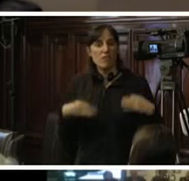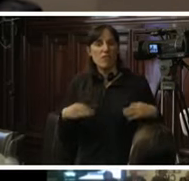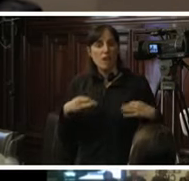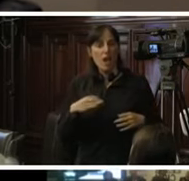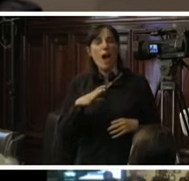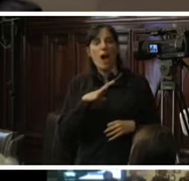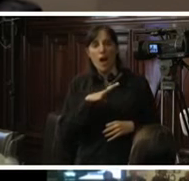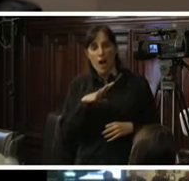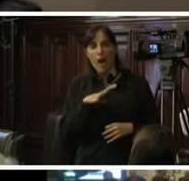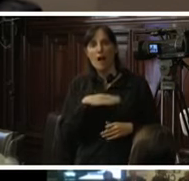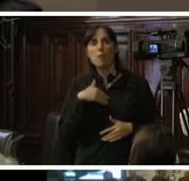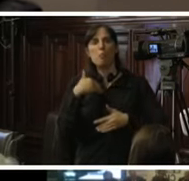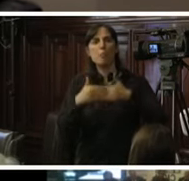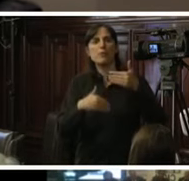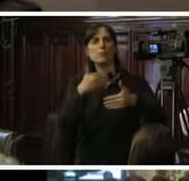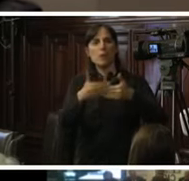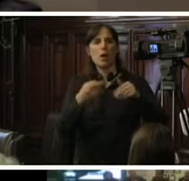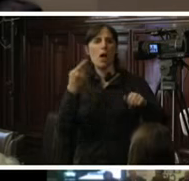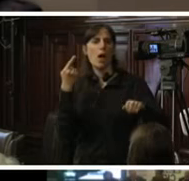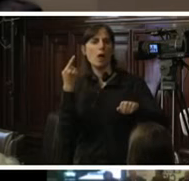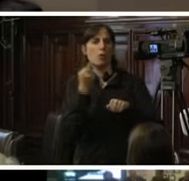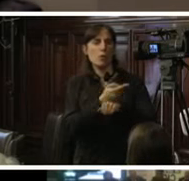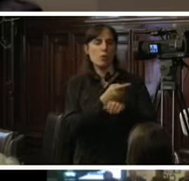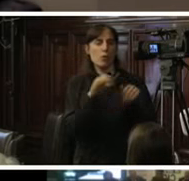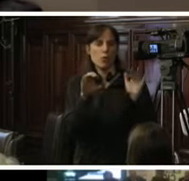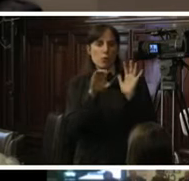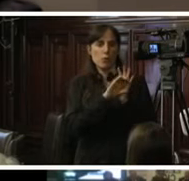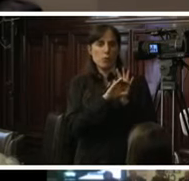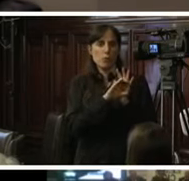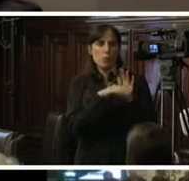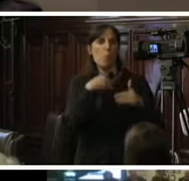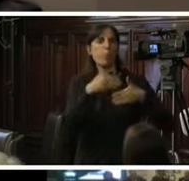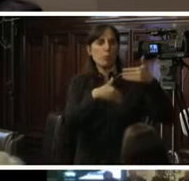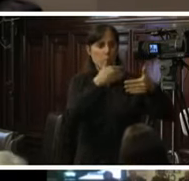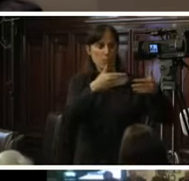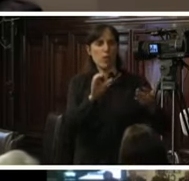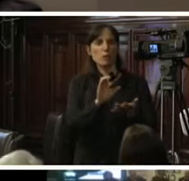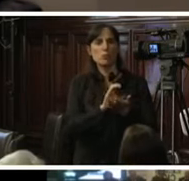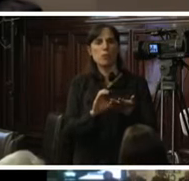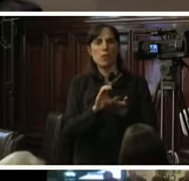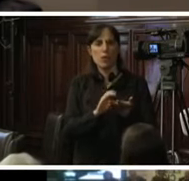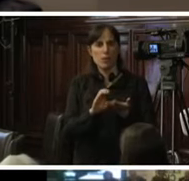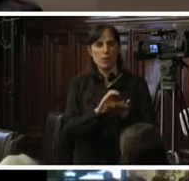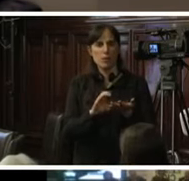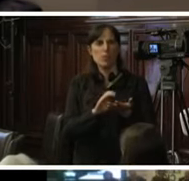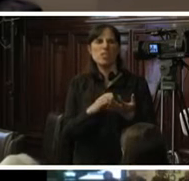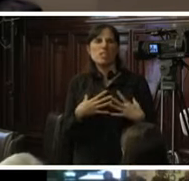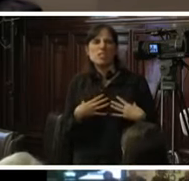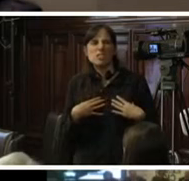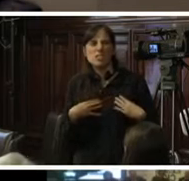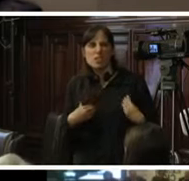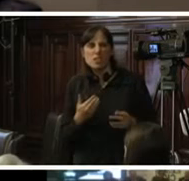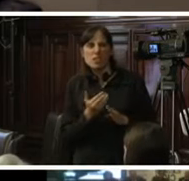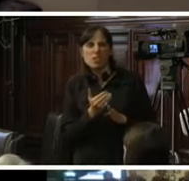un procedimiento de acusación constitucional promovido por un grupo de ciudadanos que se sienten afectados